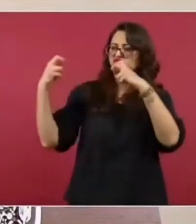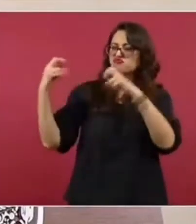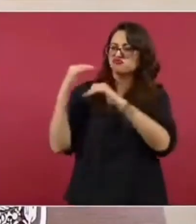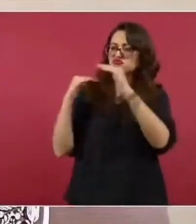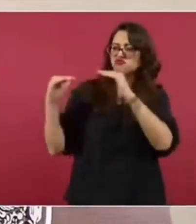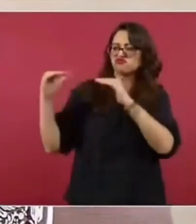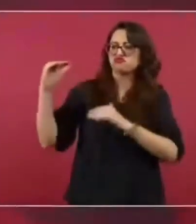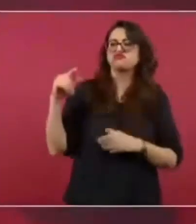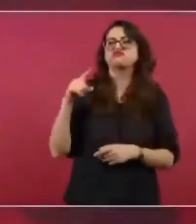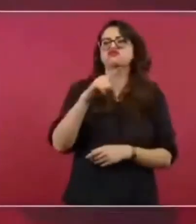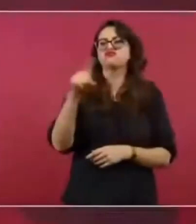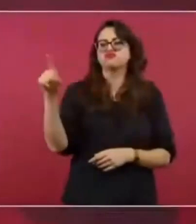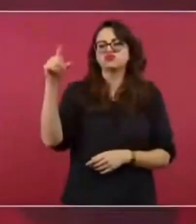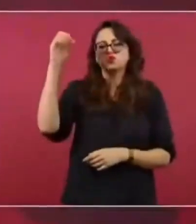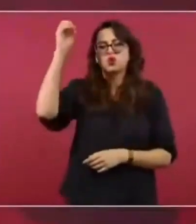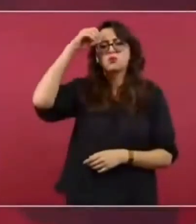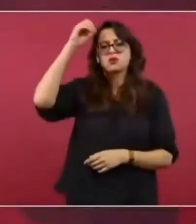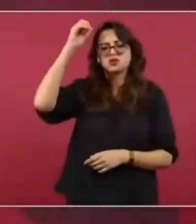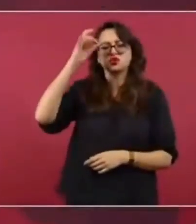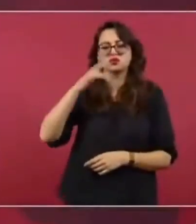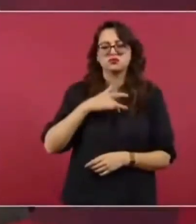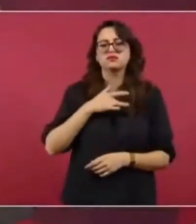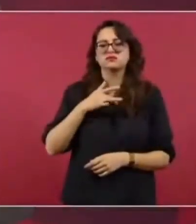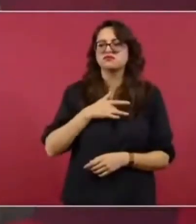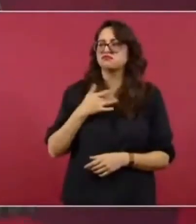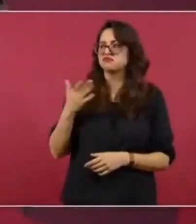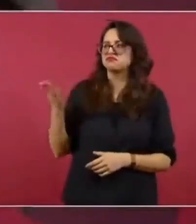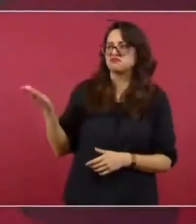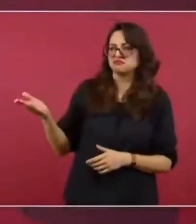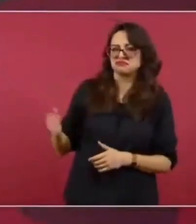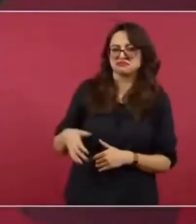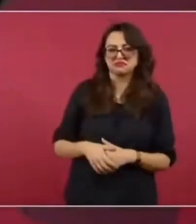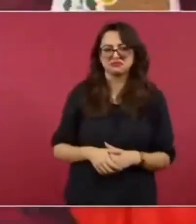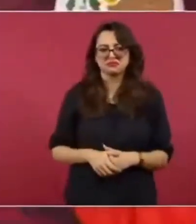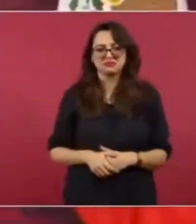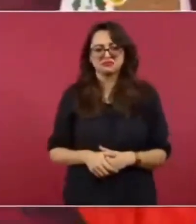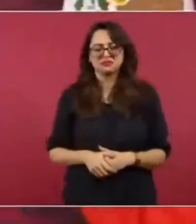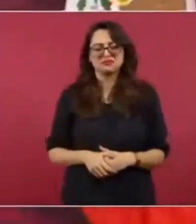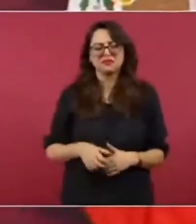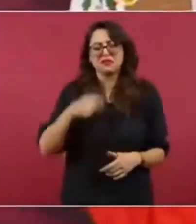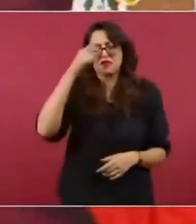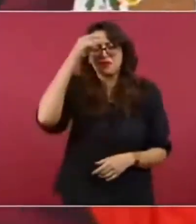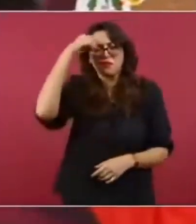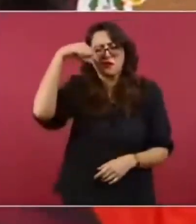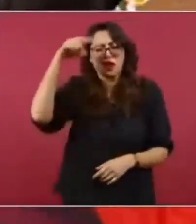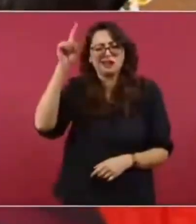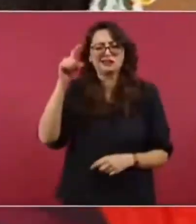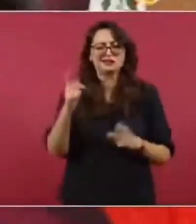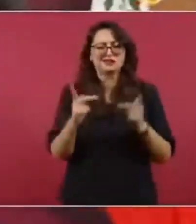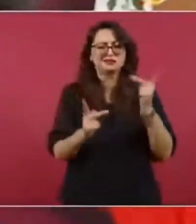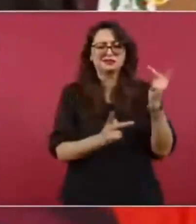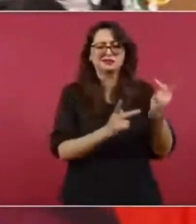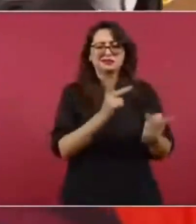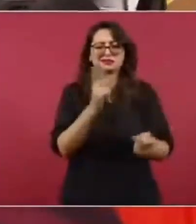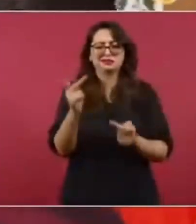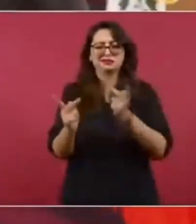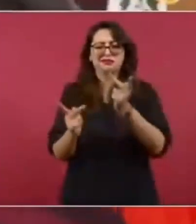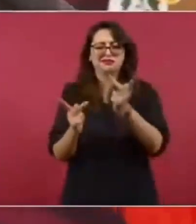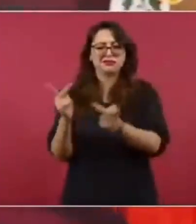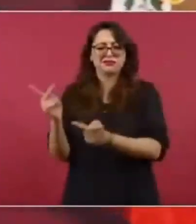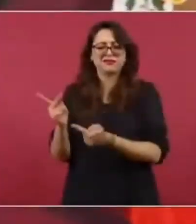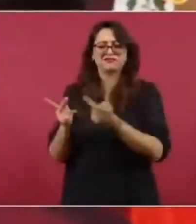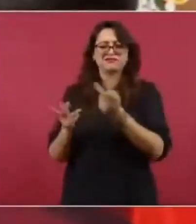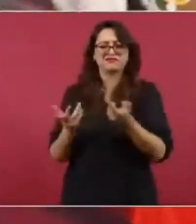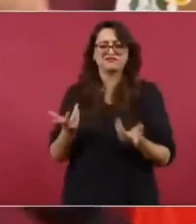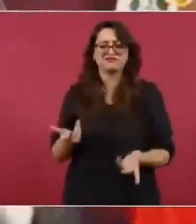de acuerdo al procedimiento además es legal hasta los mismos ministros de la corte de acuerdo a la ley